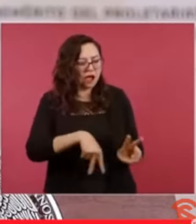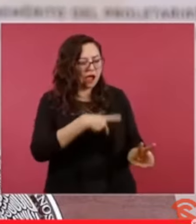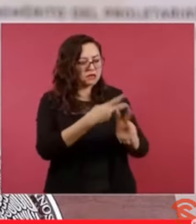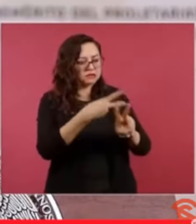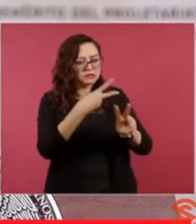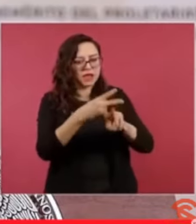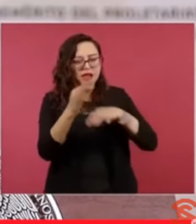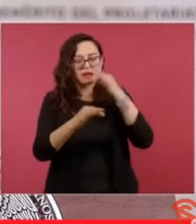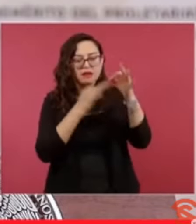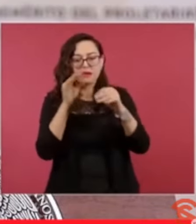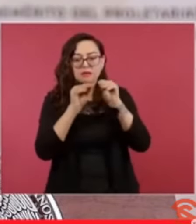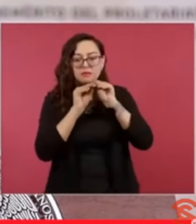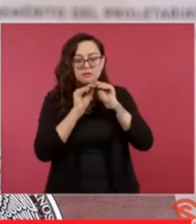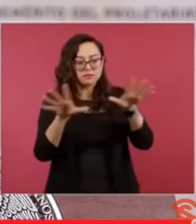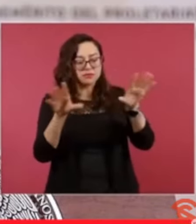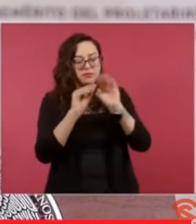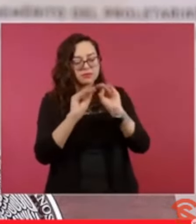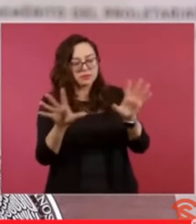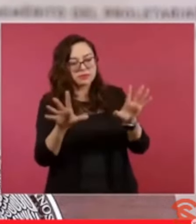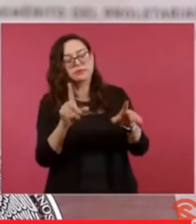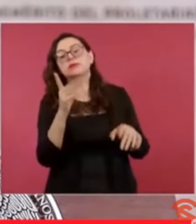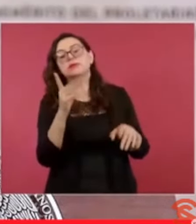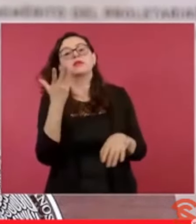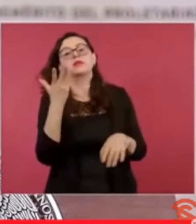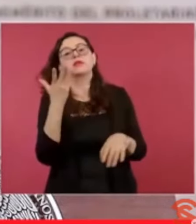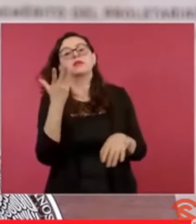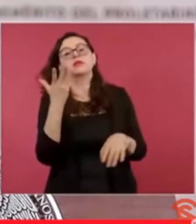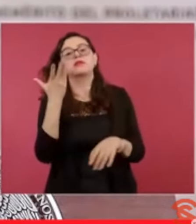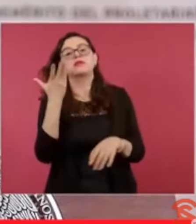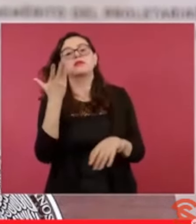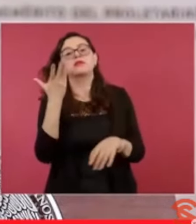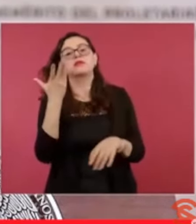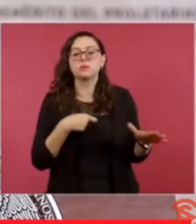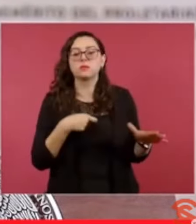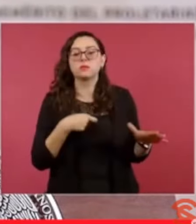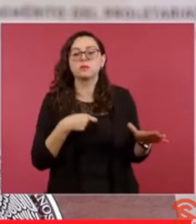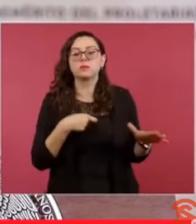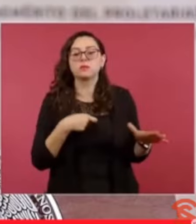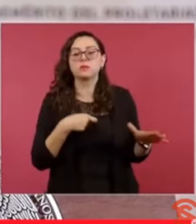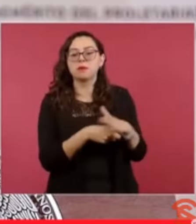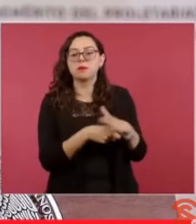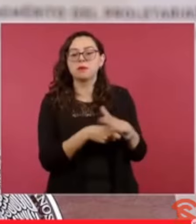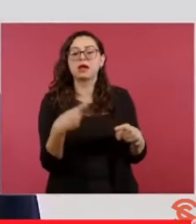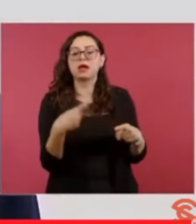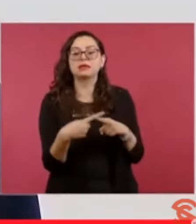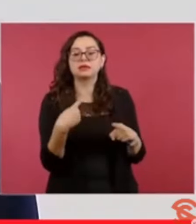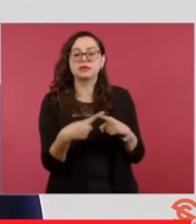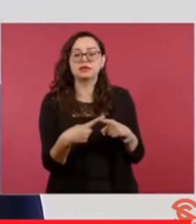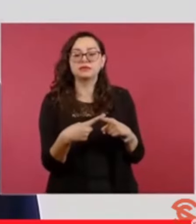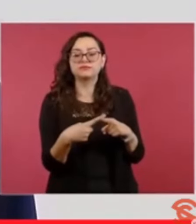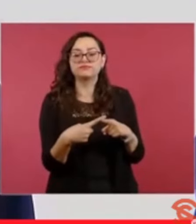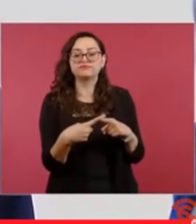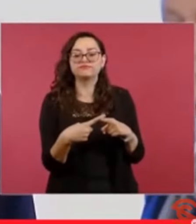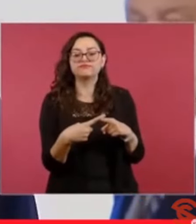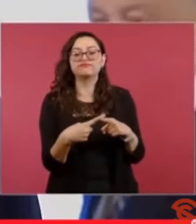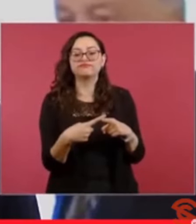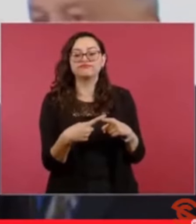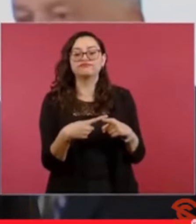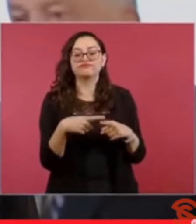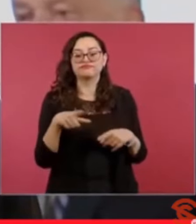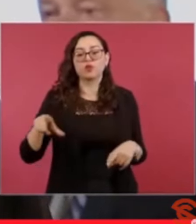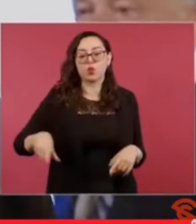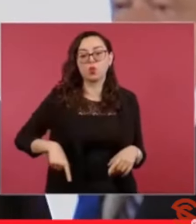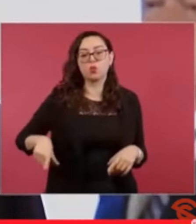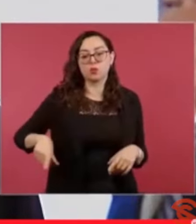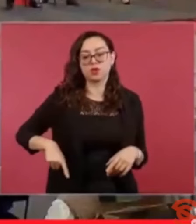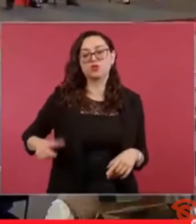una página de Facebook que es financiada por un proveedor del gobierno